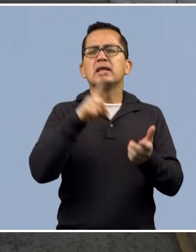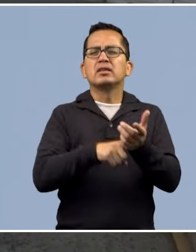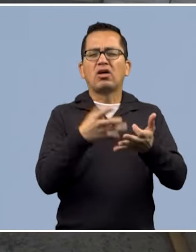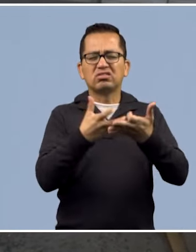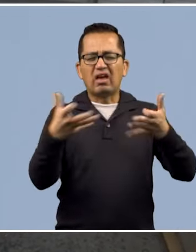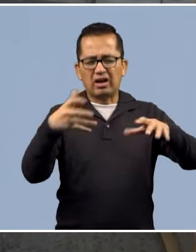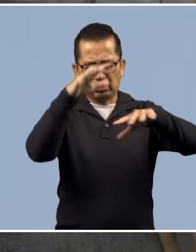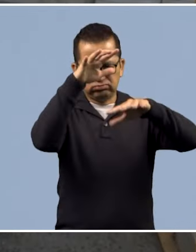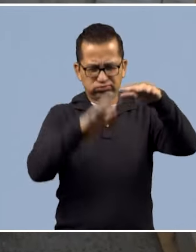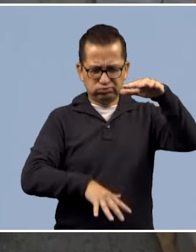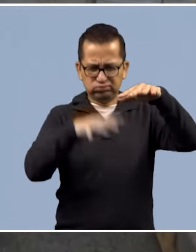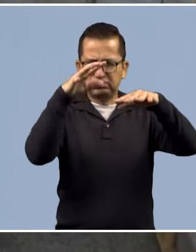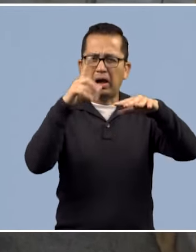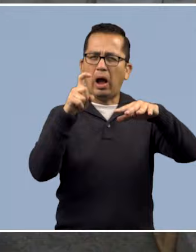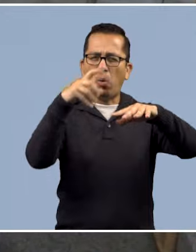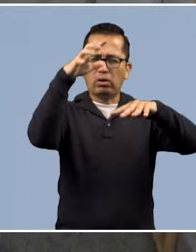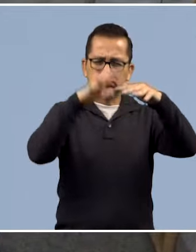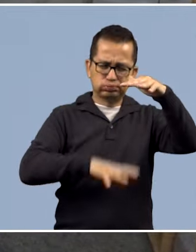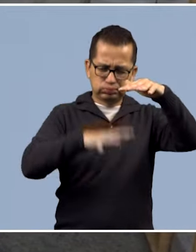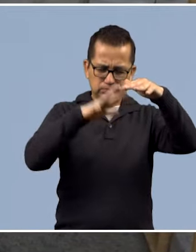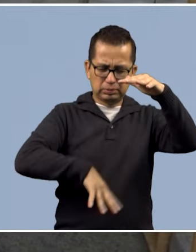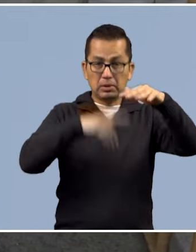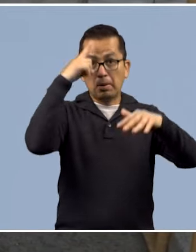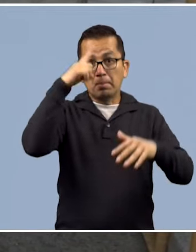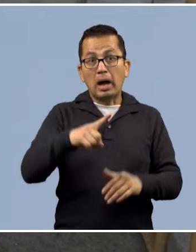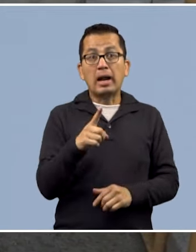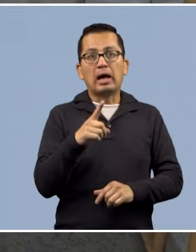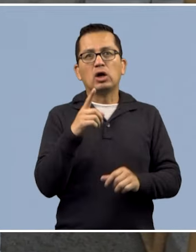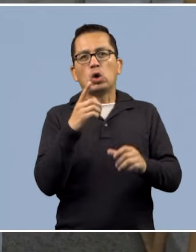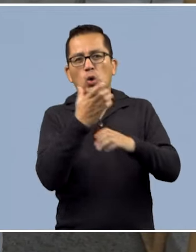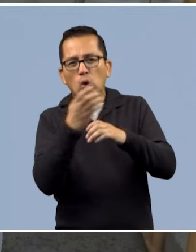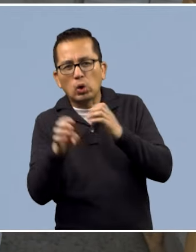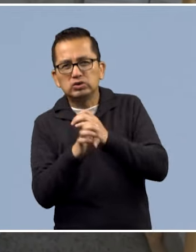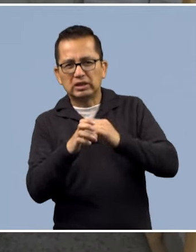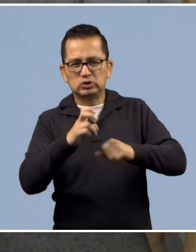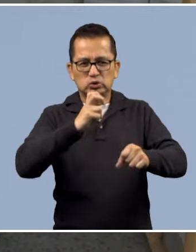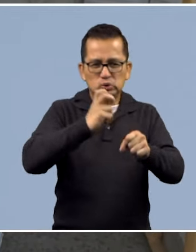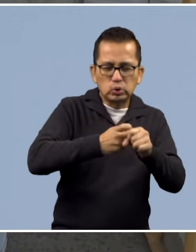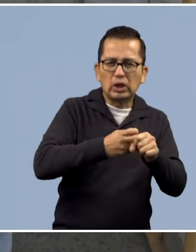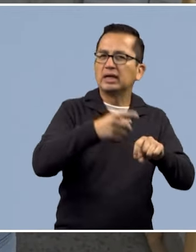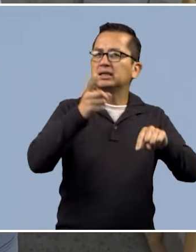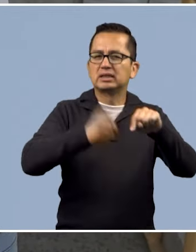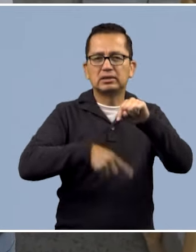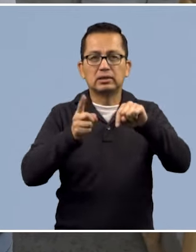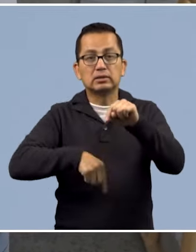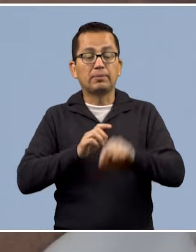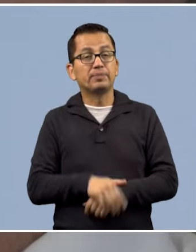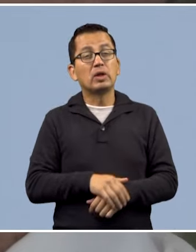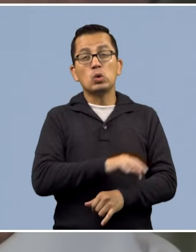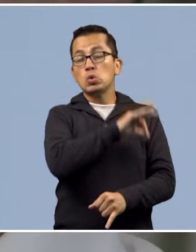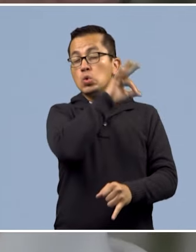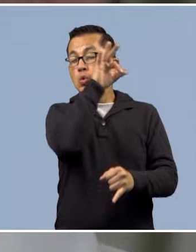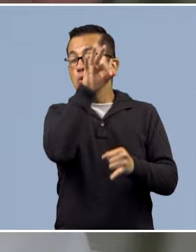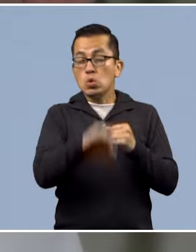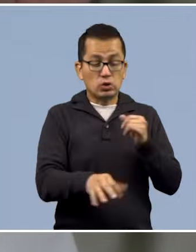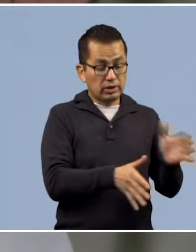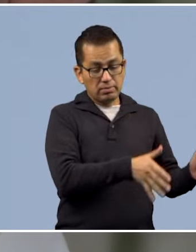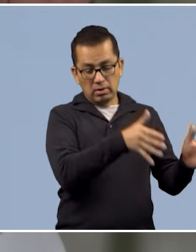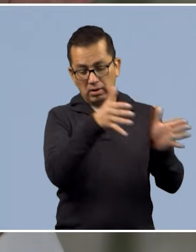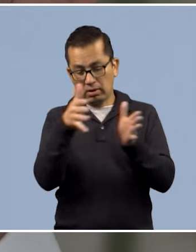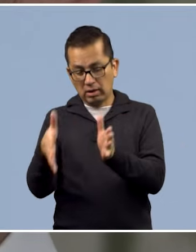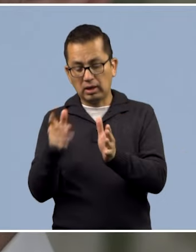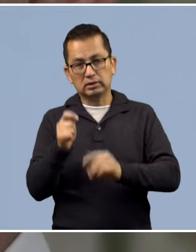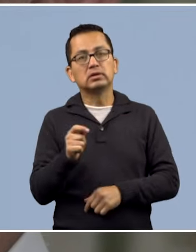donde se van a remover sólidos suspendidos que van en el agua. Y la última etapa del tratamiento